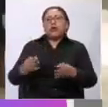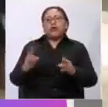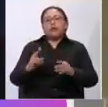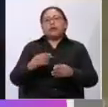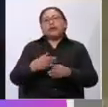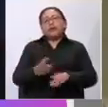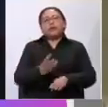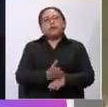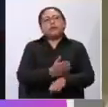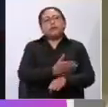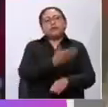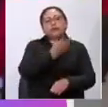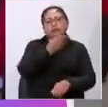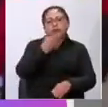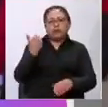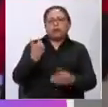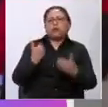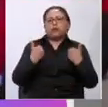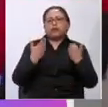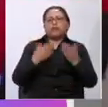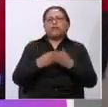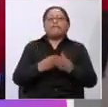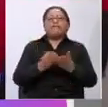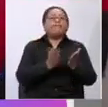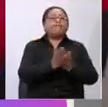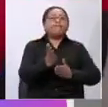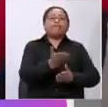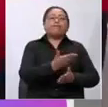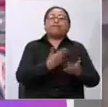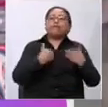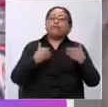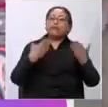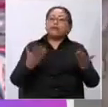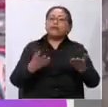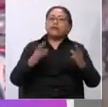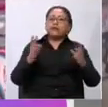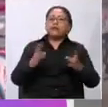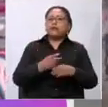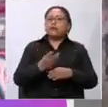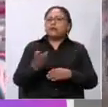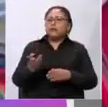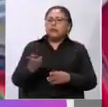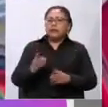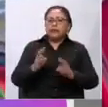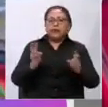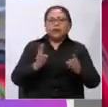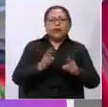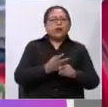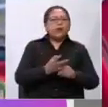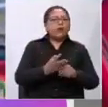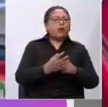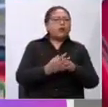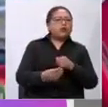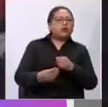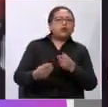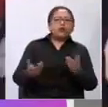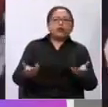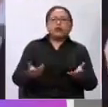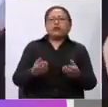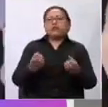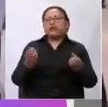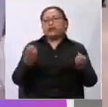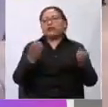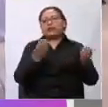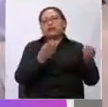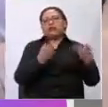los últimos años. Sin embargo, hay un derecho que se sigue generando limitaciones muy fuertes y que está generando muchos